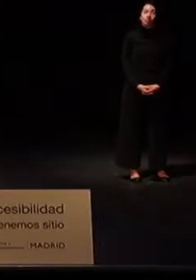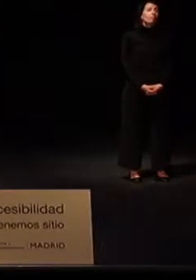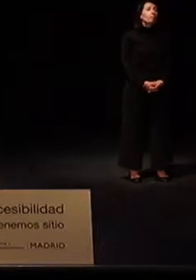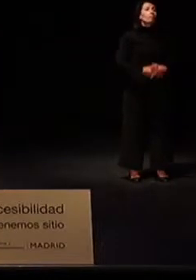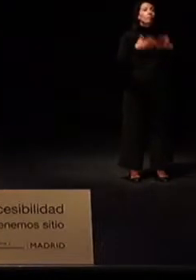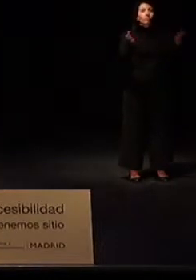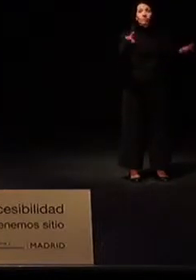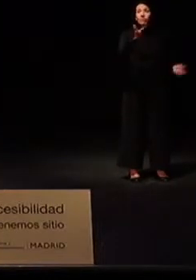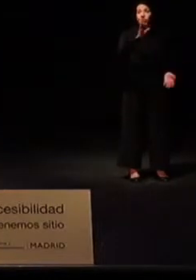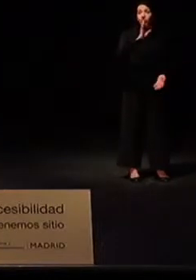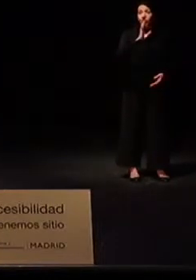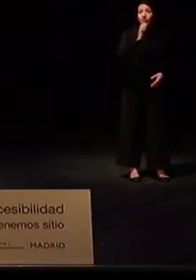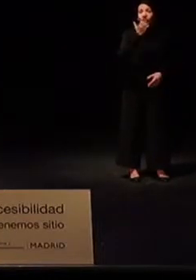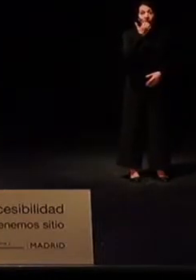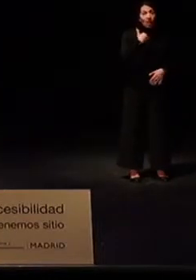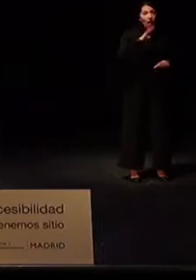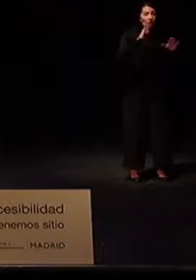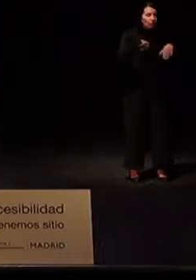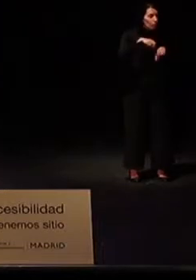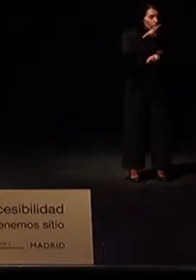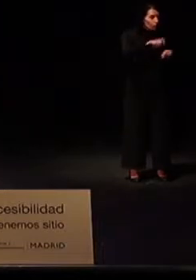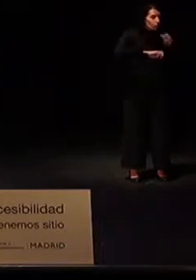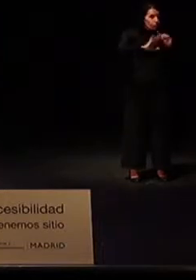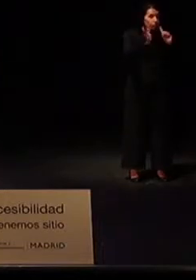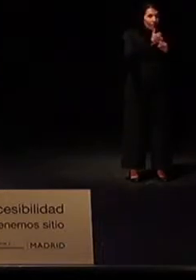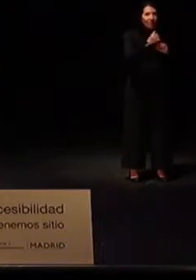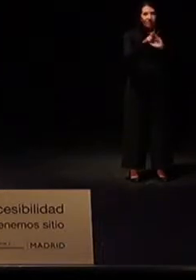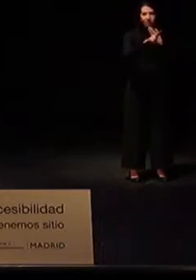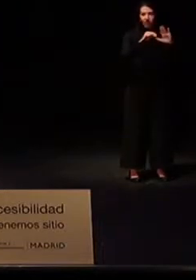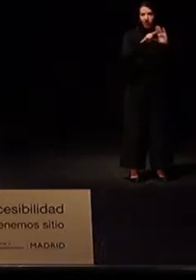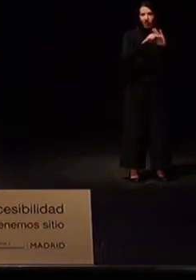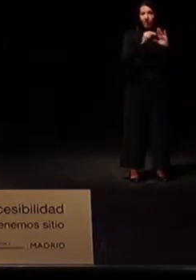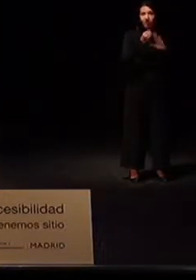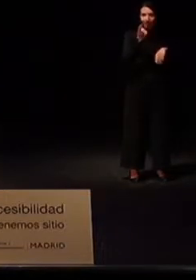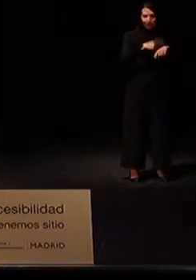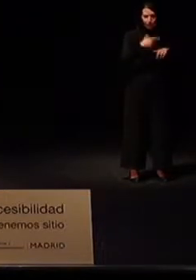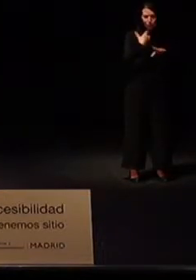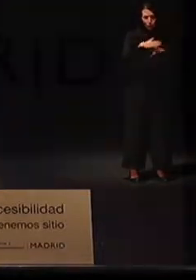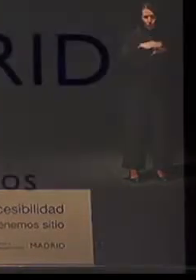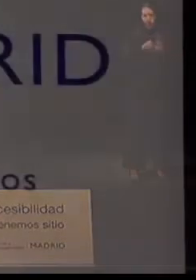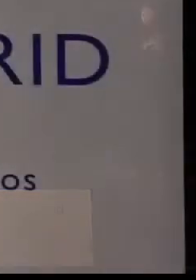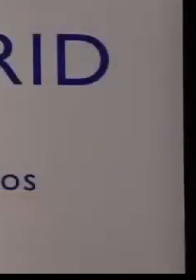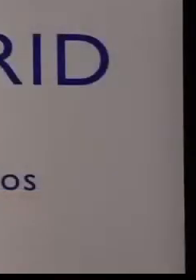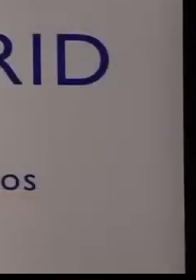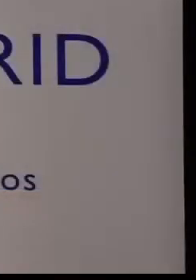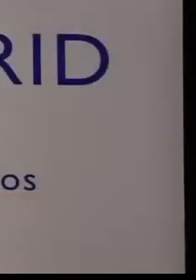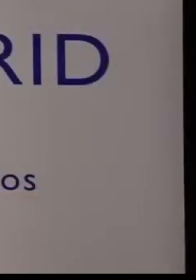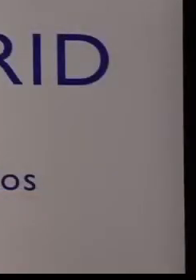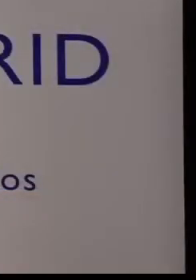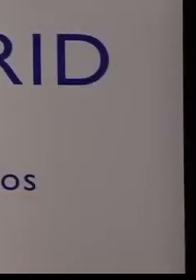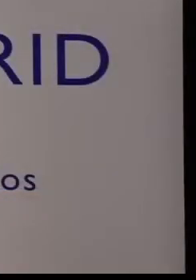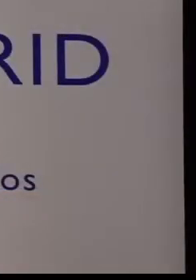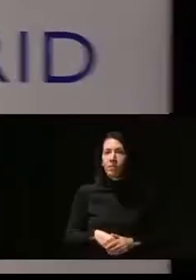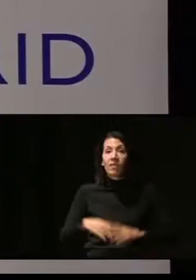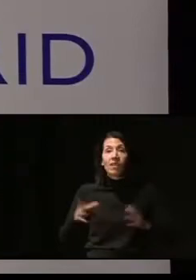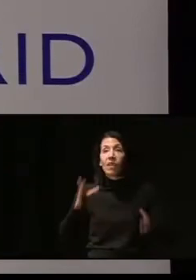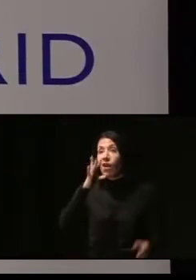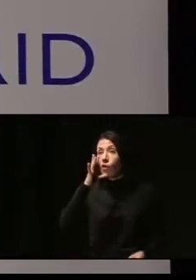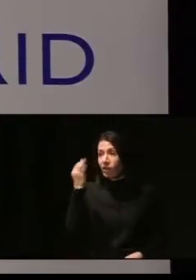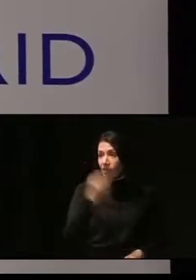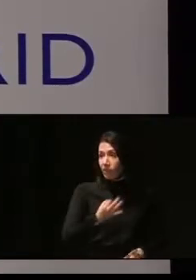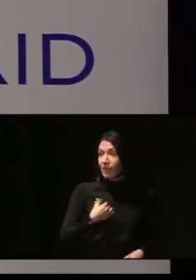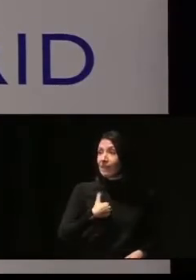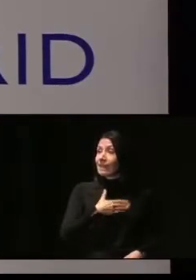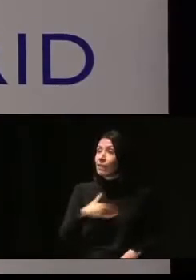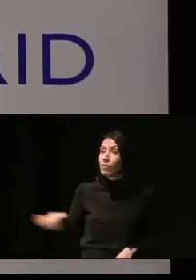Bueno, pues, lo dicho. Si luego encontramos el vídeo, Marta, y nos da tiempo, lo incluimos. Ahora, le